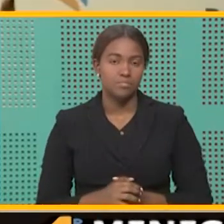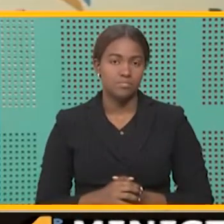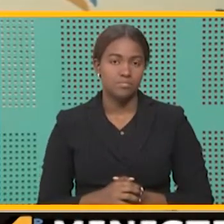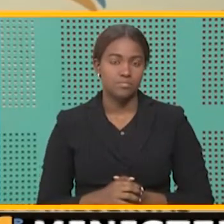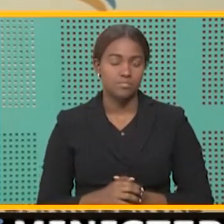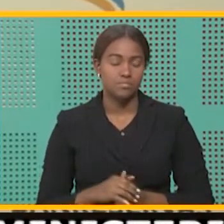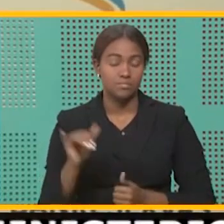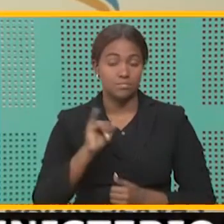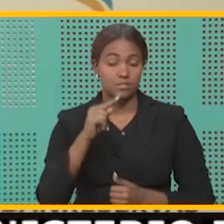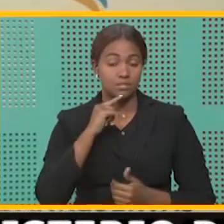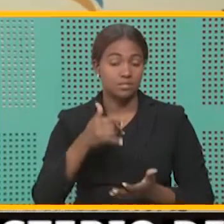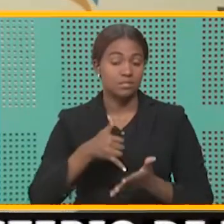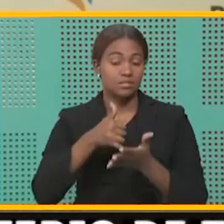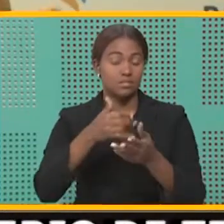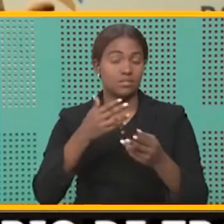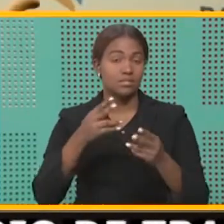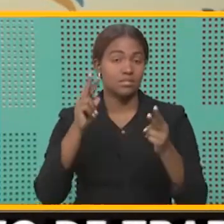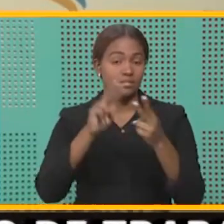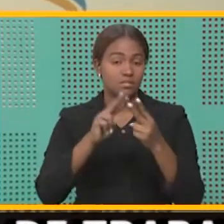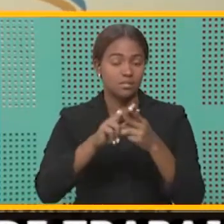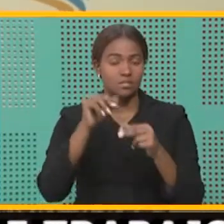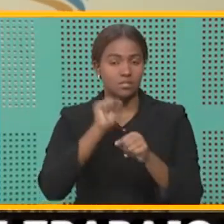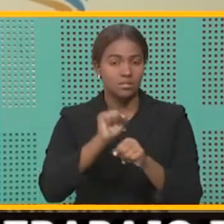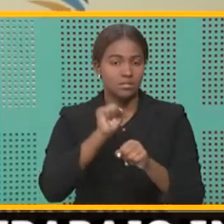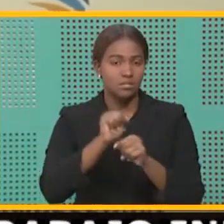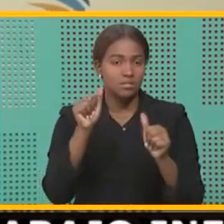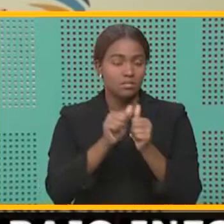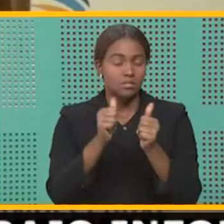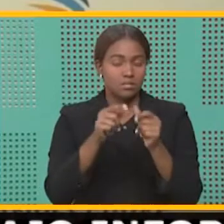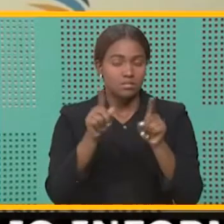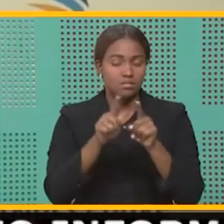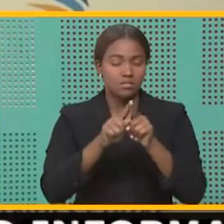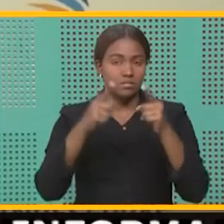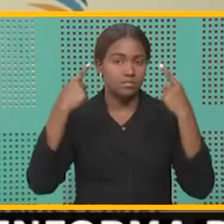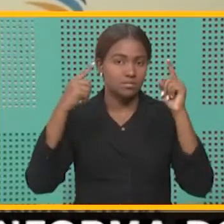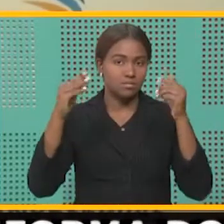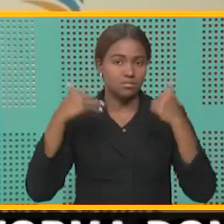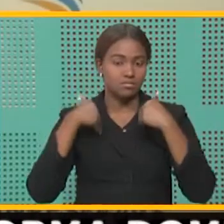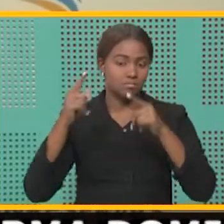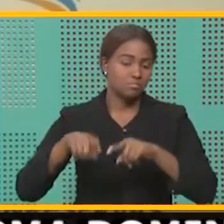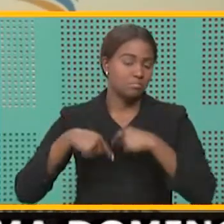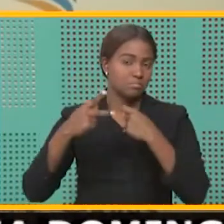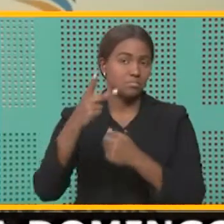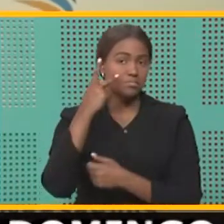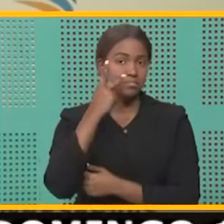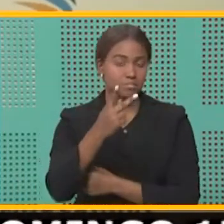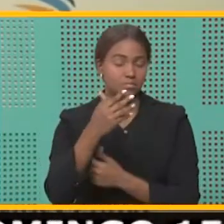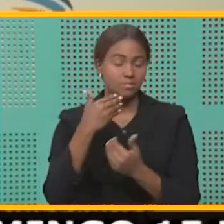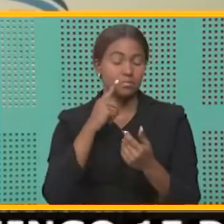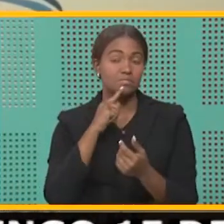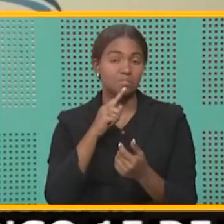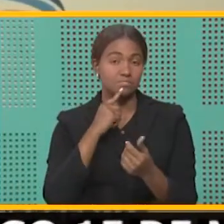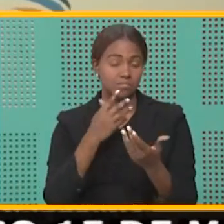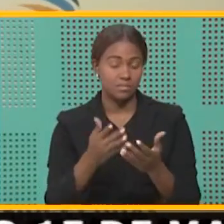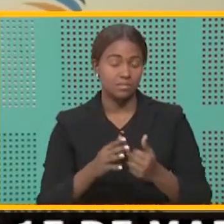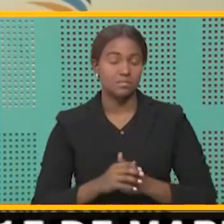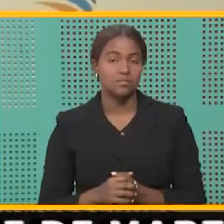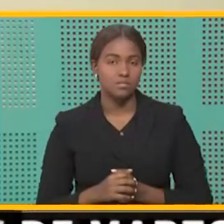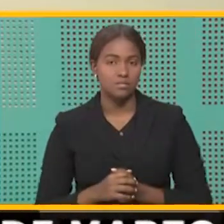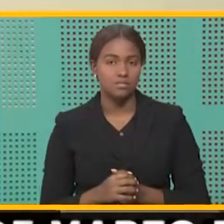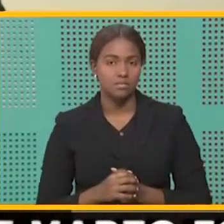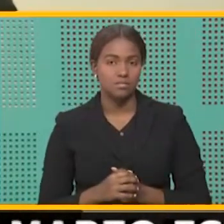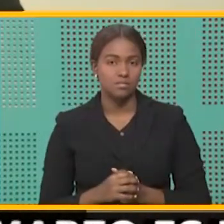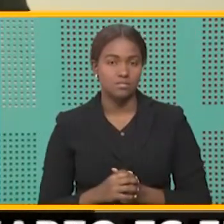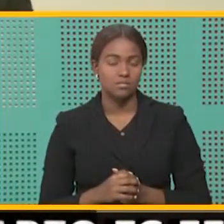Y es un reconocimiento al trabajo que nosotros mucho y al resultado que hemos visto realmente con la implementación del motor de acción en los modelos de